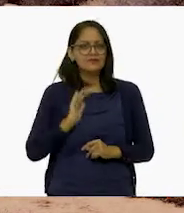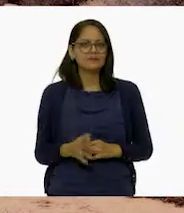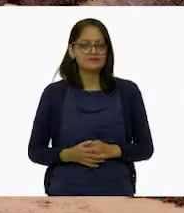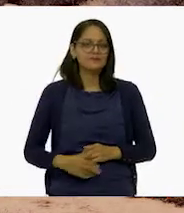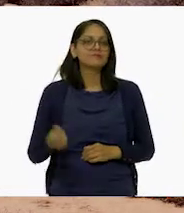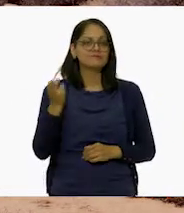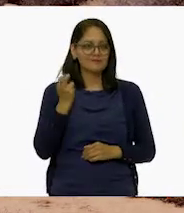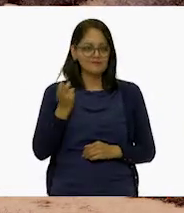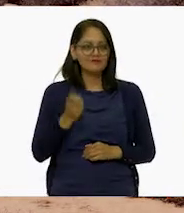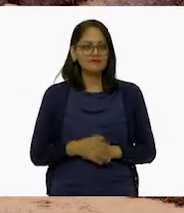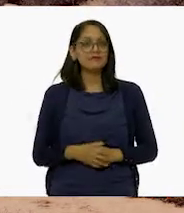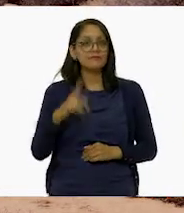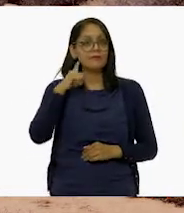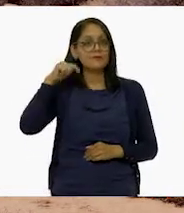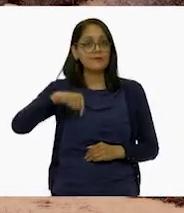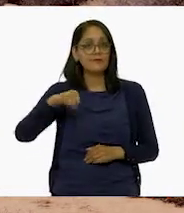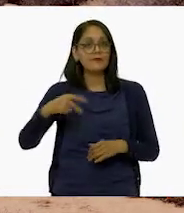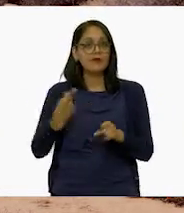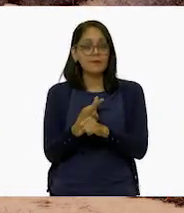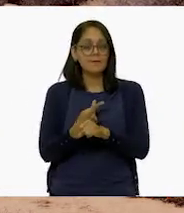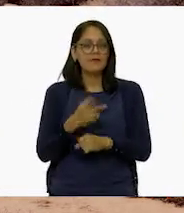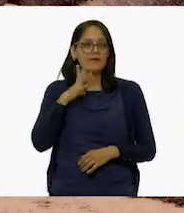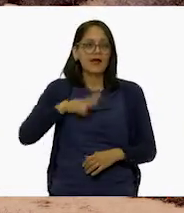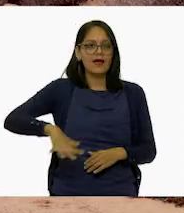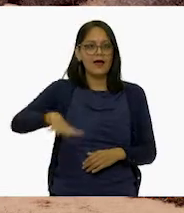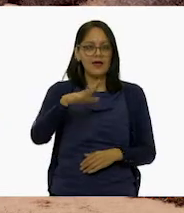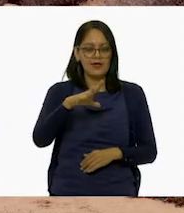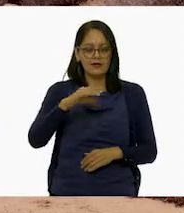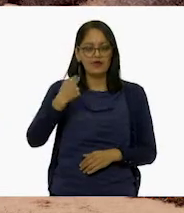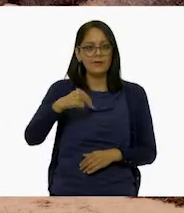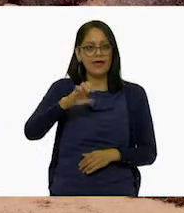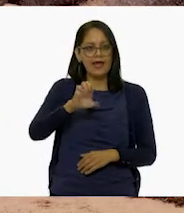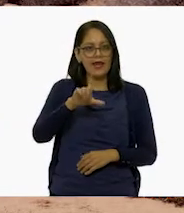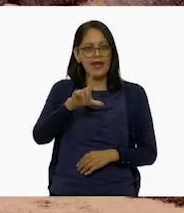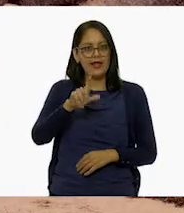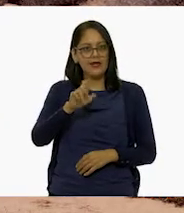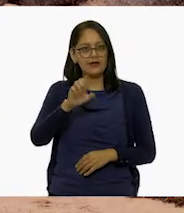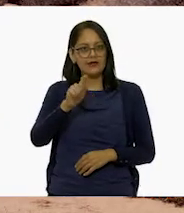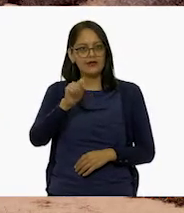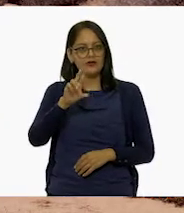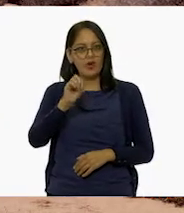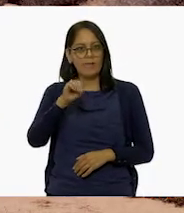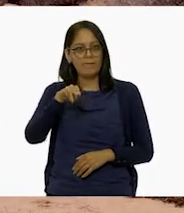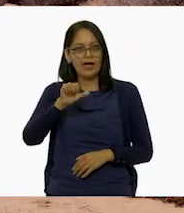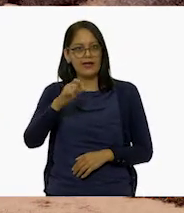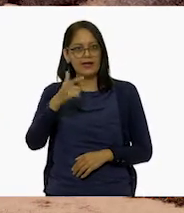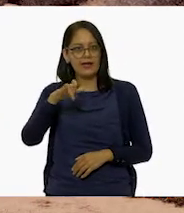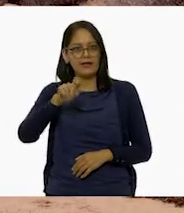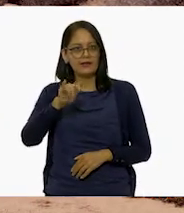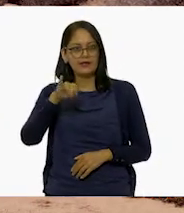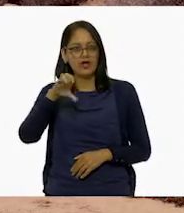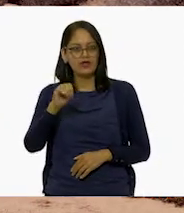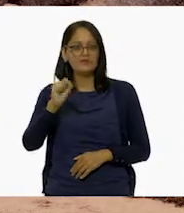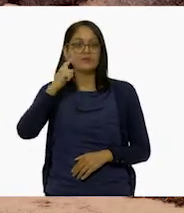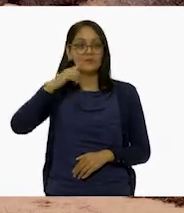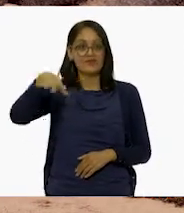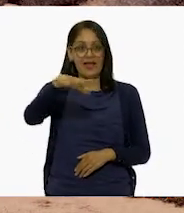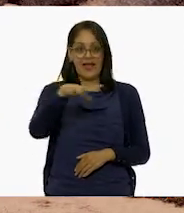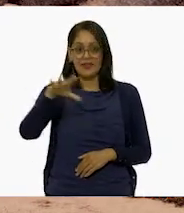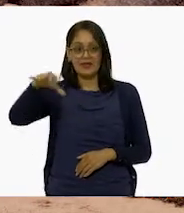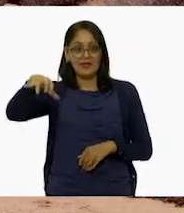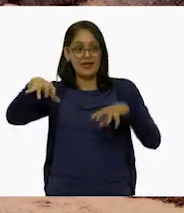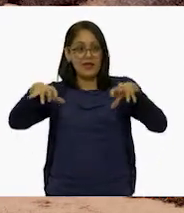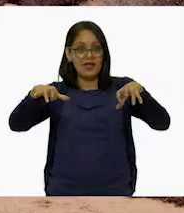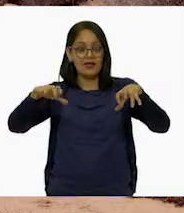¡Mmm! Aquí suceden fenómenos electromagnéticos únicos. Existen campos magnéticos que